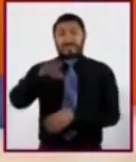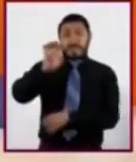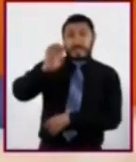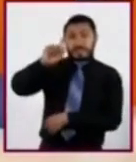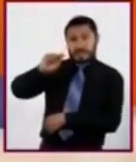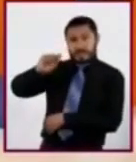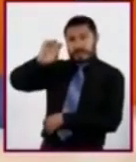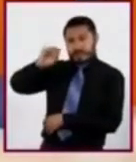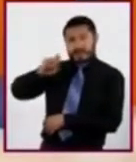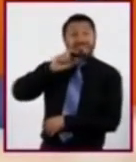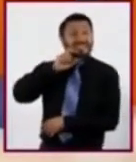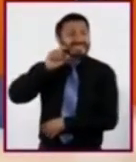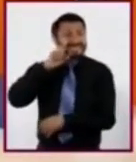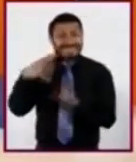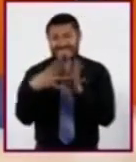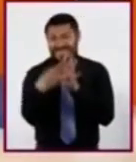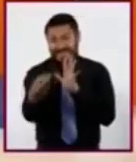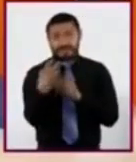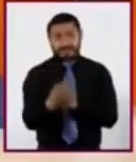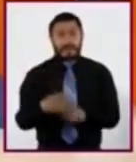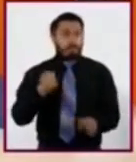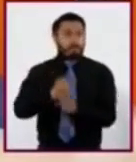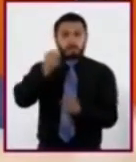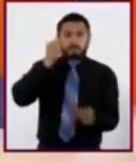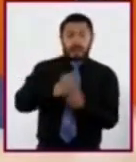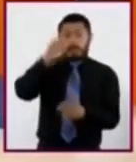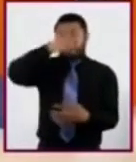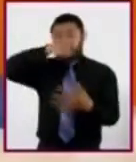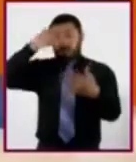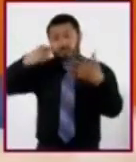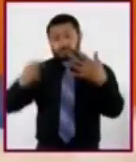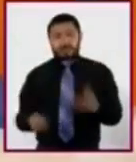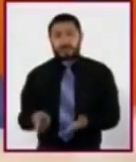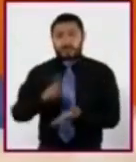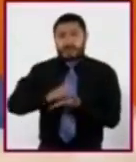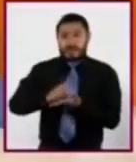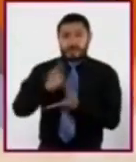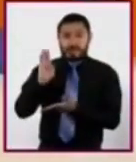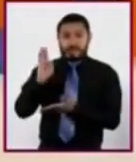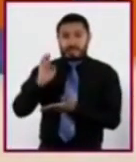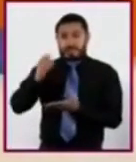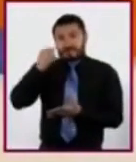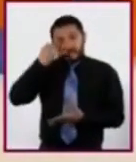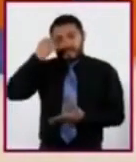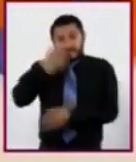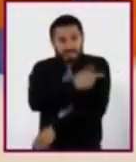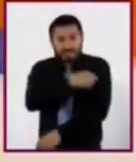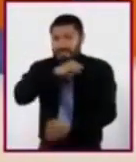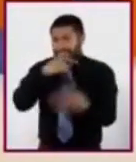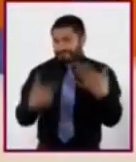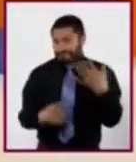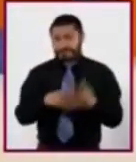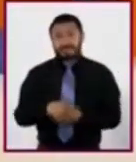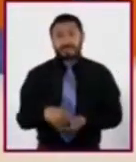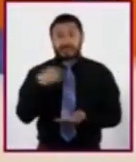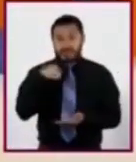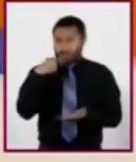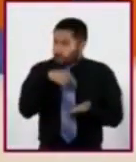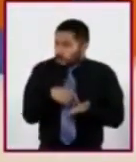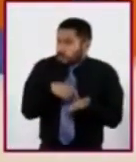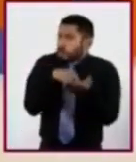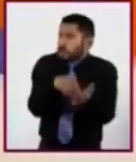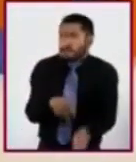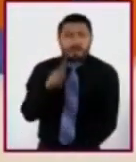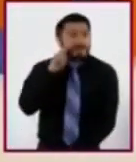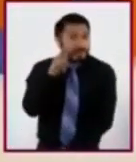todas sus formas, el consumo de sustancias adictivas. Les propongo que veamos y escuchemos